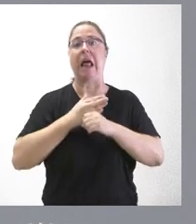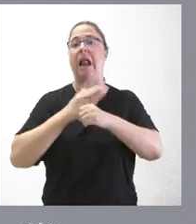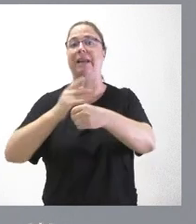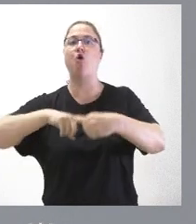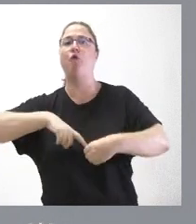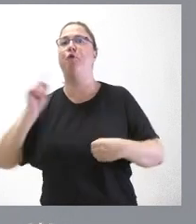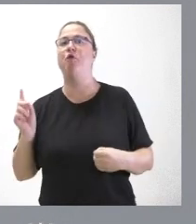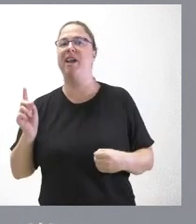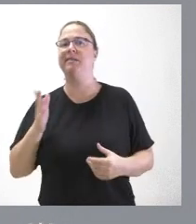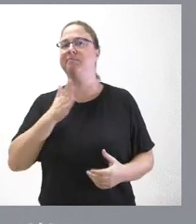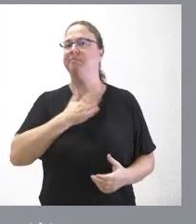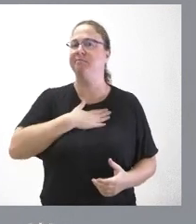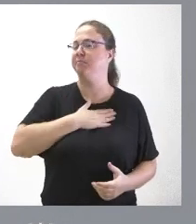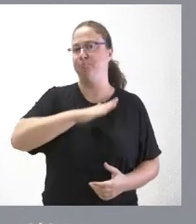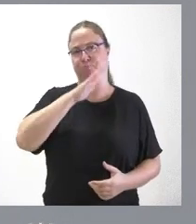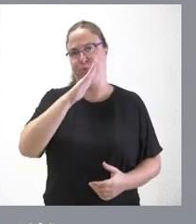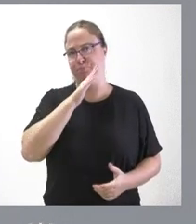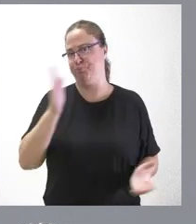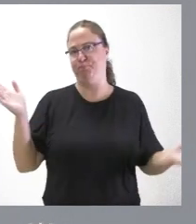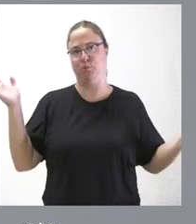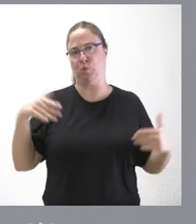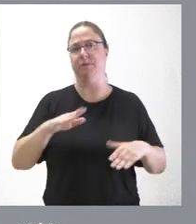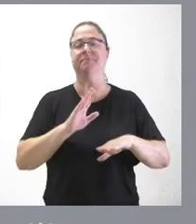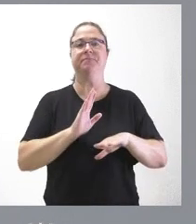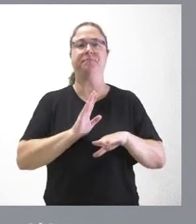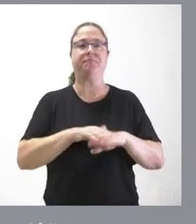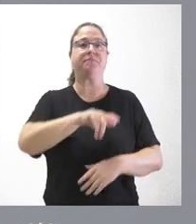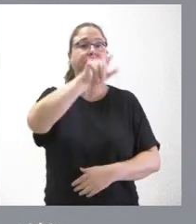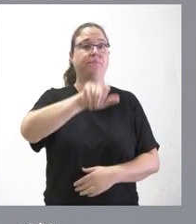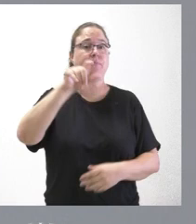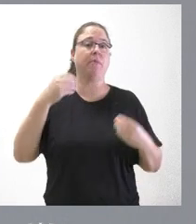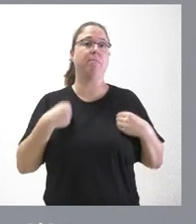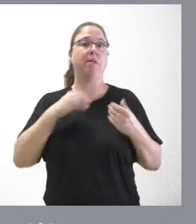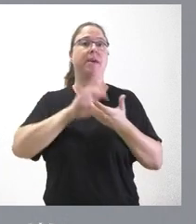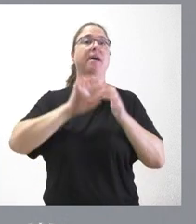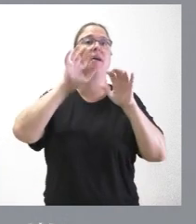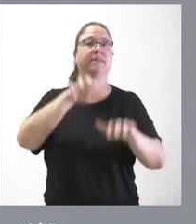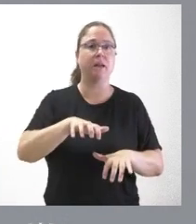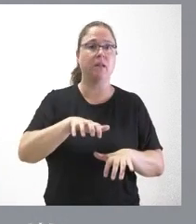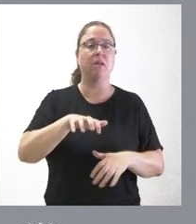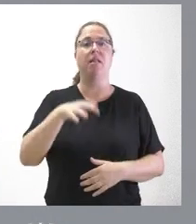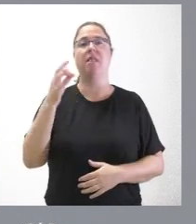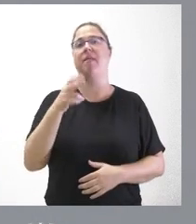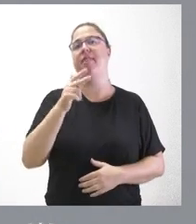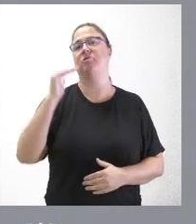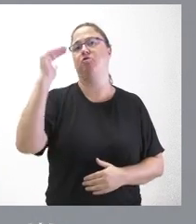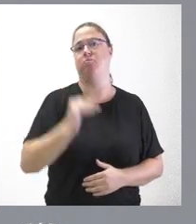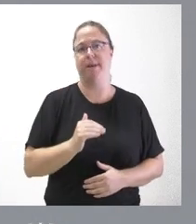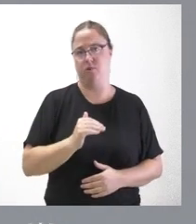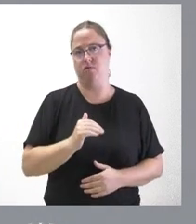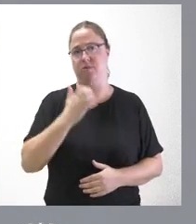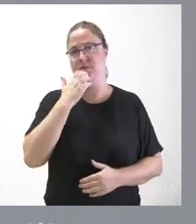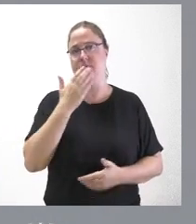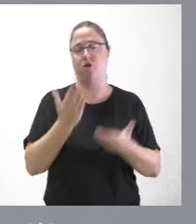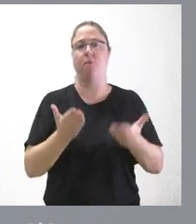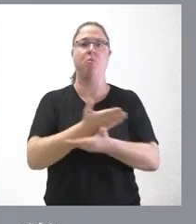autónomas, pues no encontramos causa por las cuales se piensen que los ciudadanos de Castilla y León tenemos menos derechos que el resto de ciudadanos